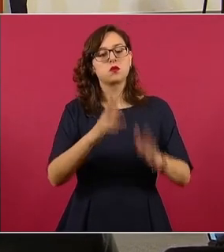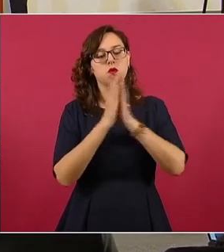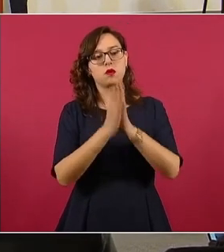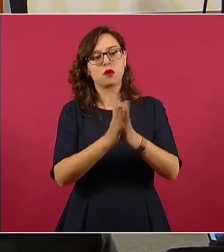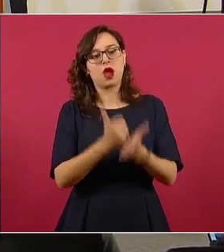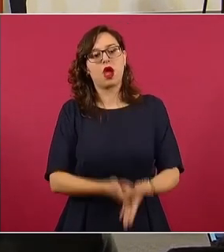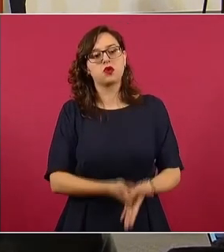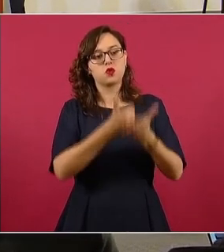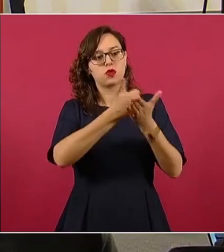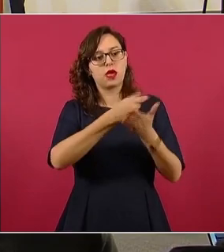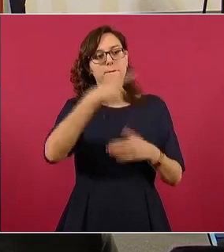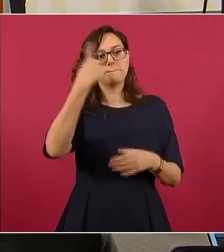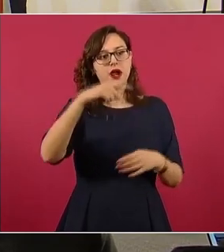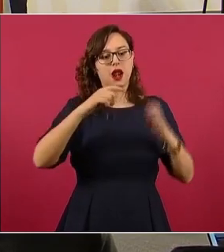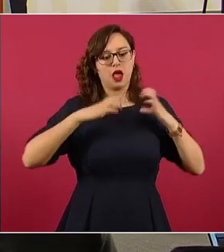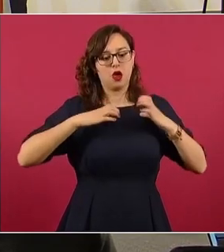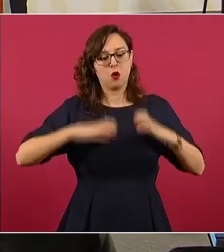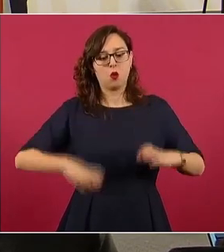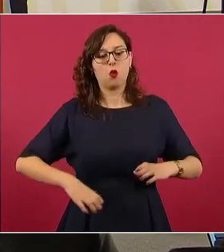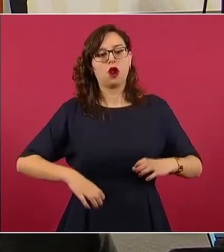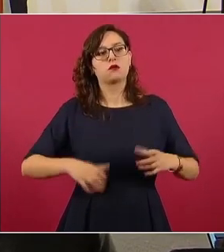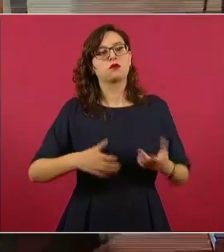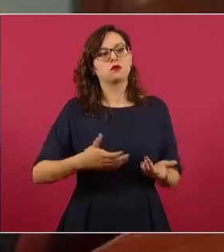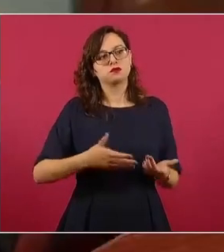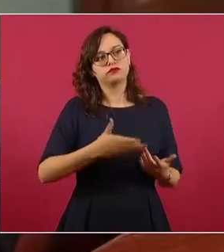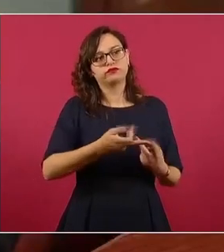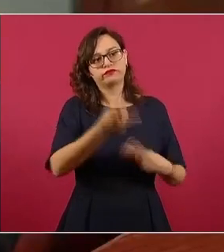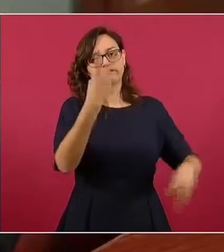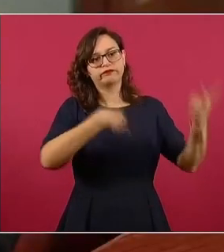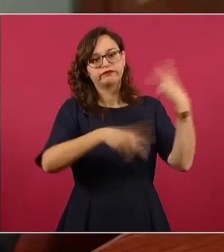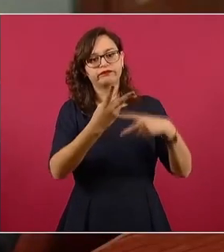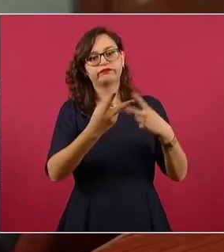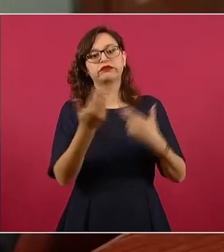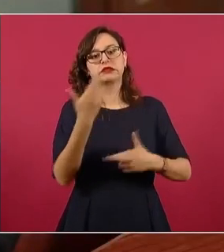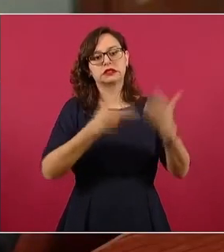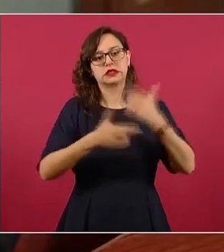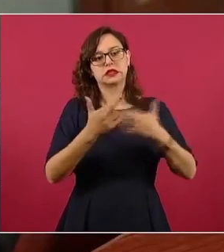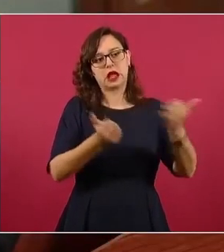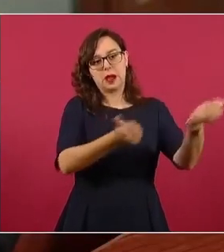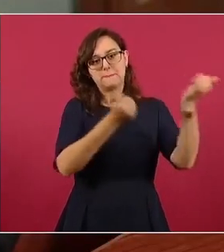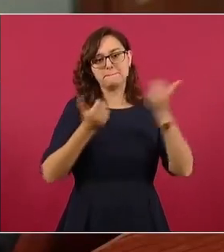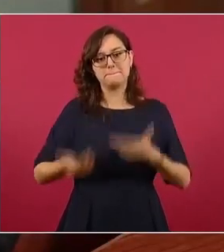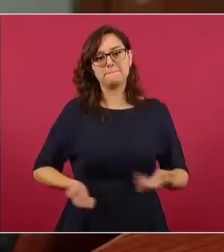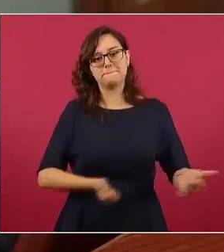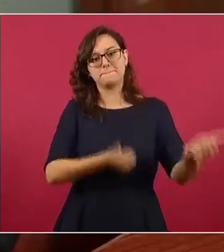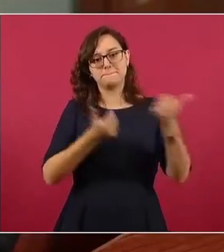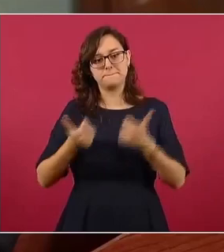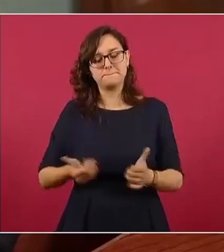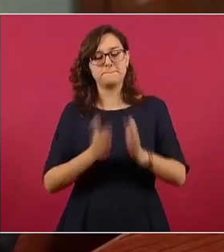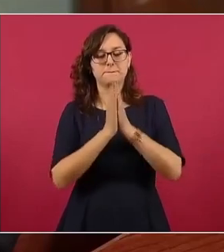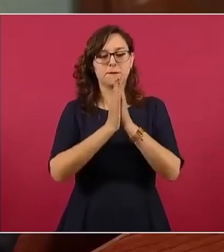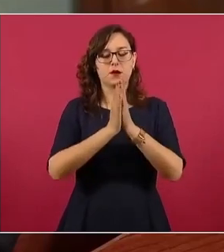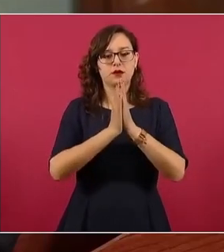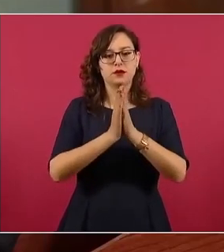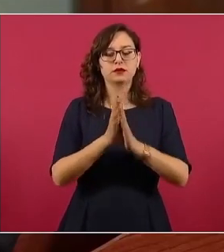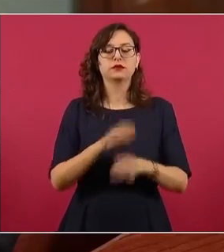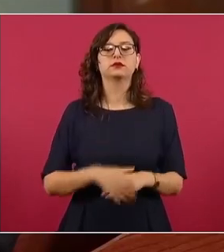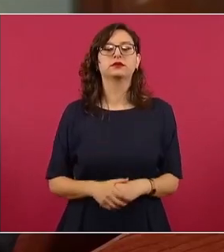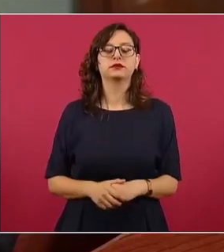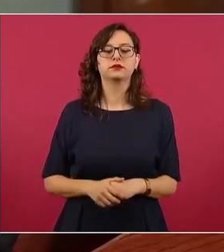de los cuerpos fallecidos hacia su país, como se ha hecho en anteriores ocasiones. El presidente